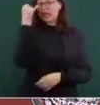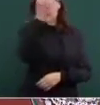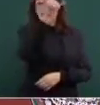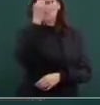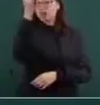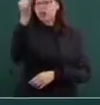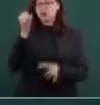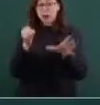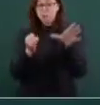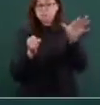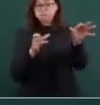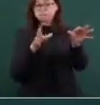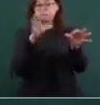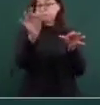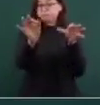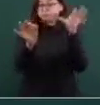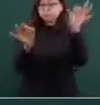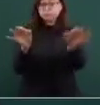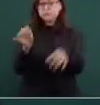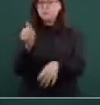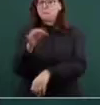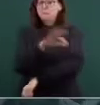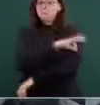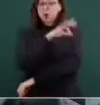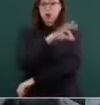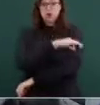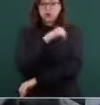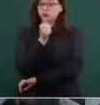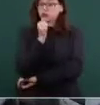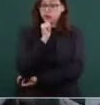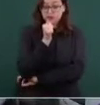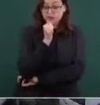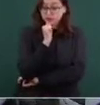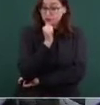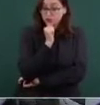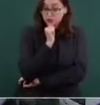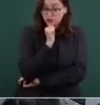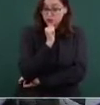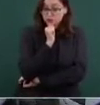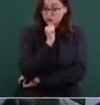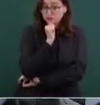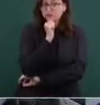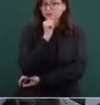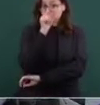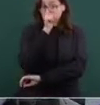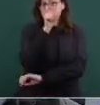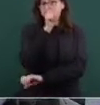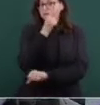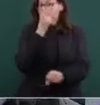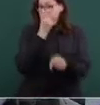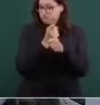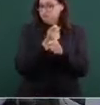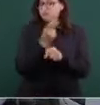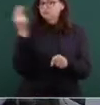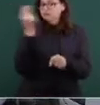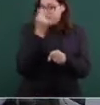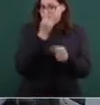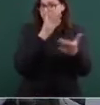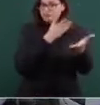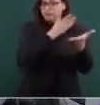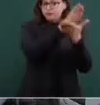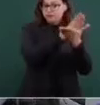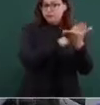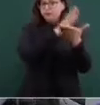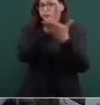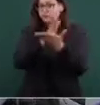ya ha avanzado bastante en la vacunación y aquí